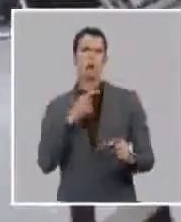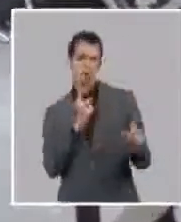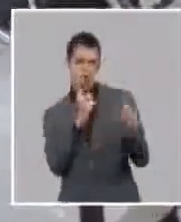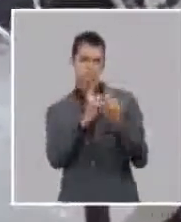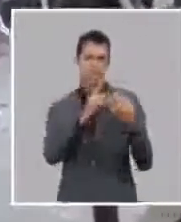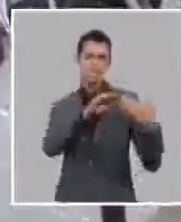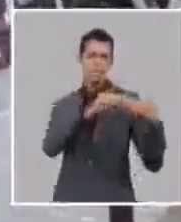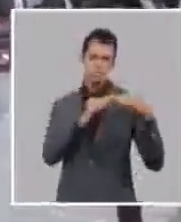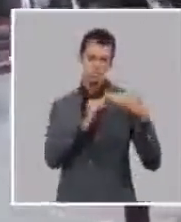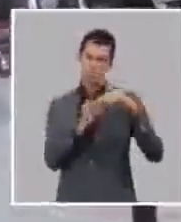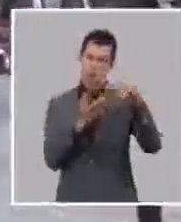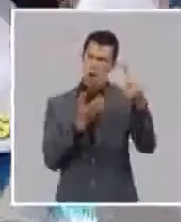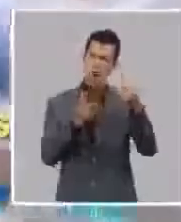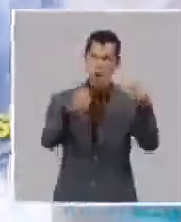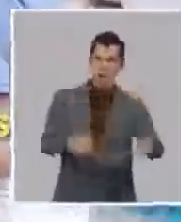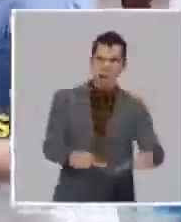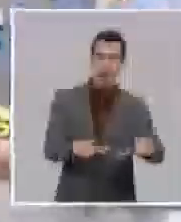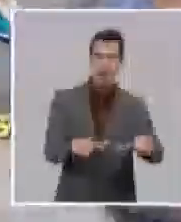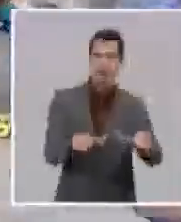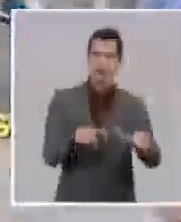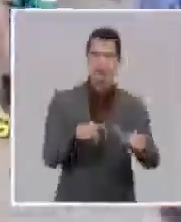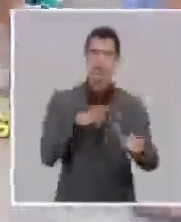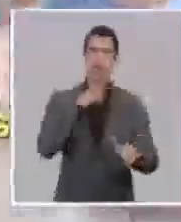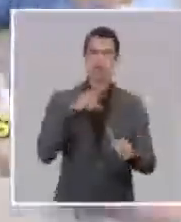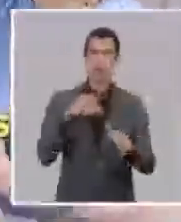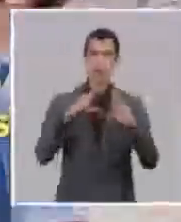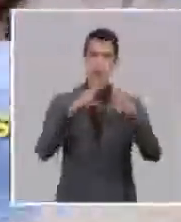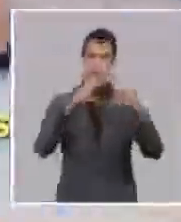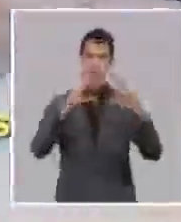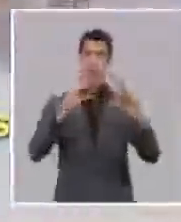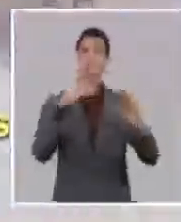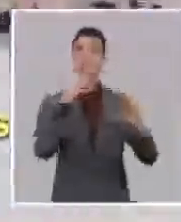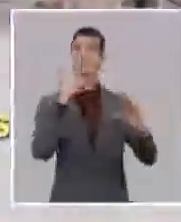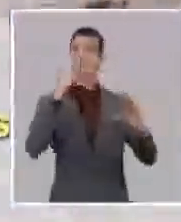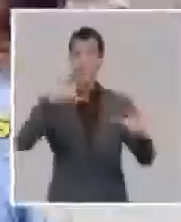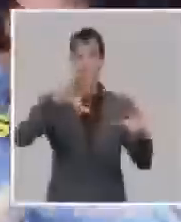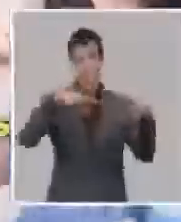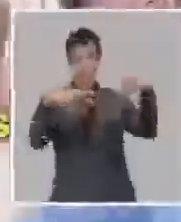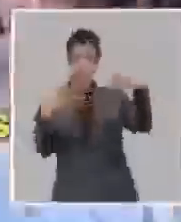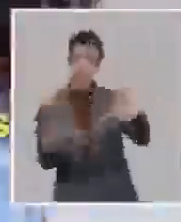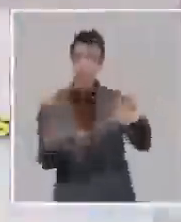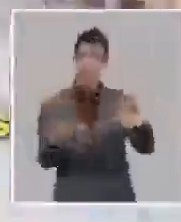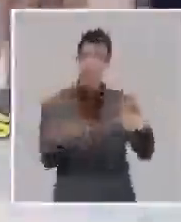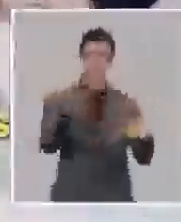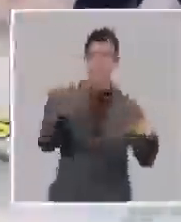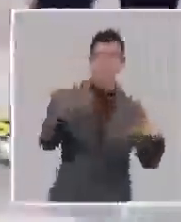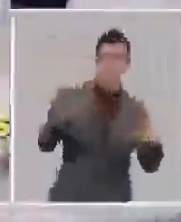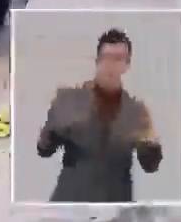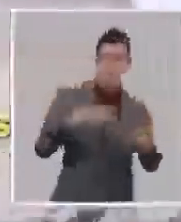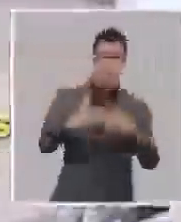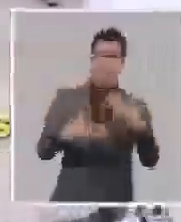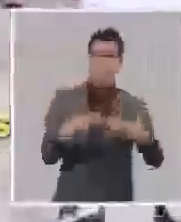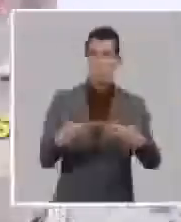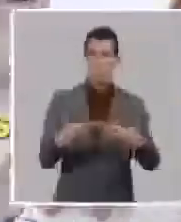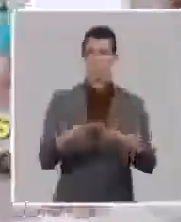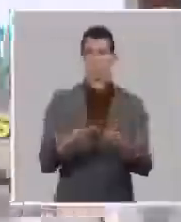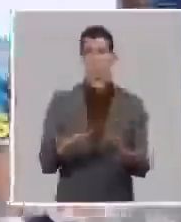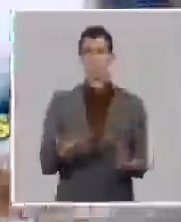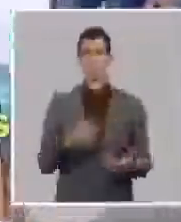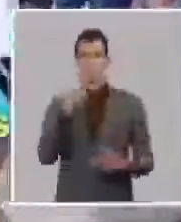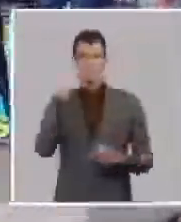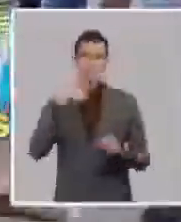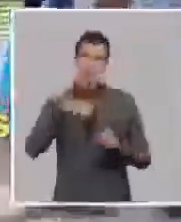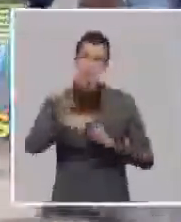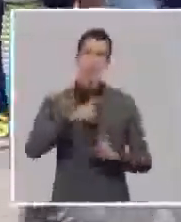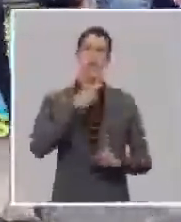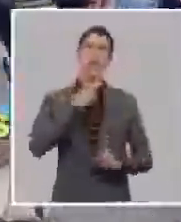salvaje virando equipos creyendo y entonces también manipulados y muchos decían por ejemplo hay un